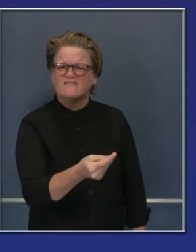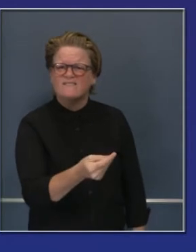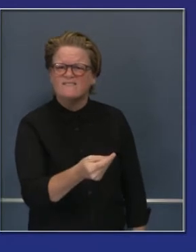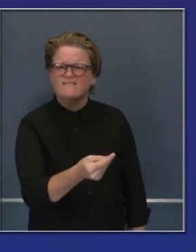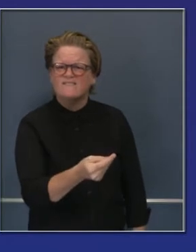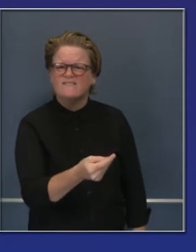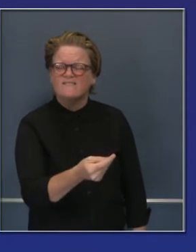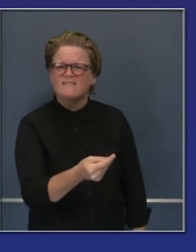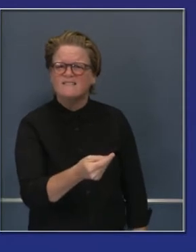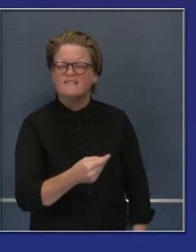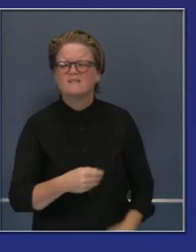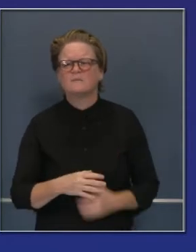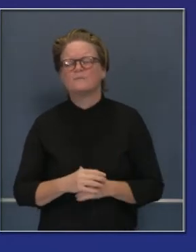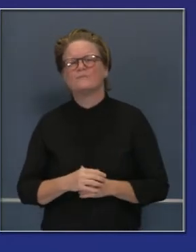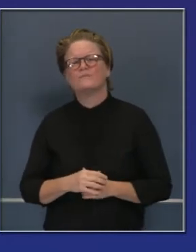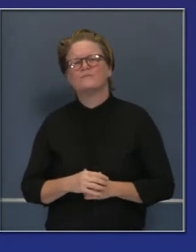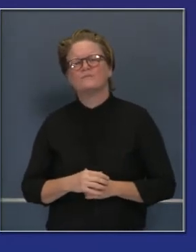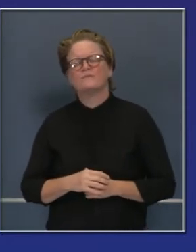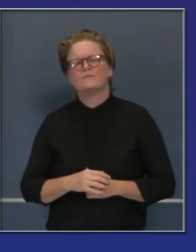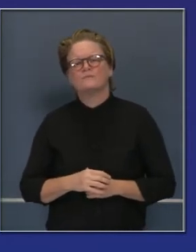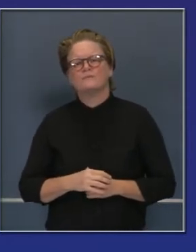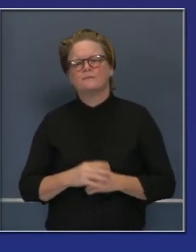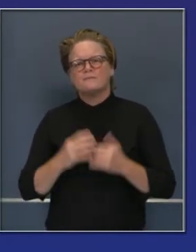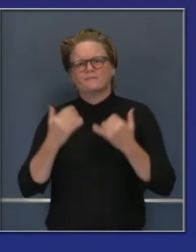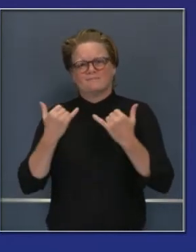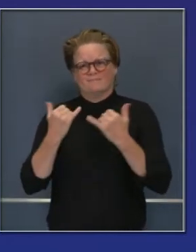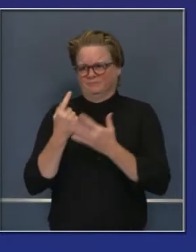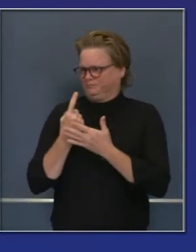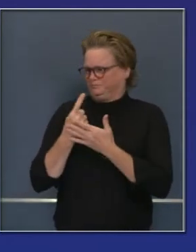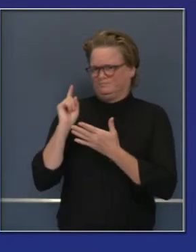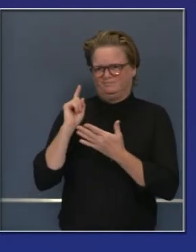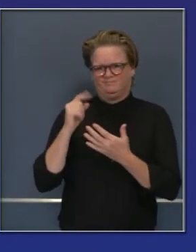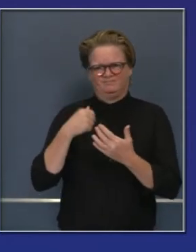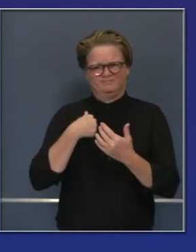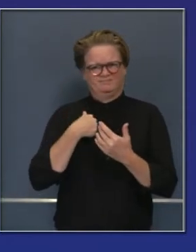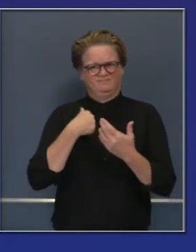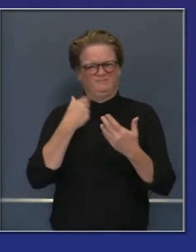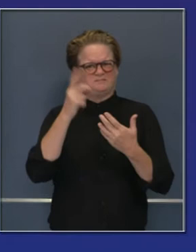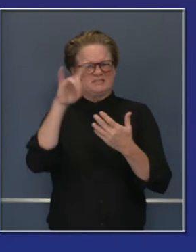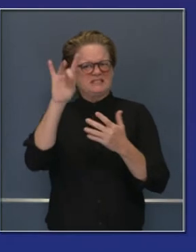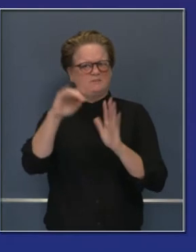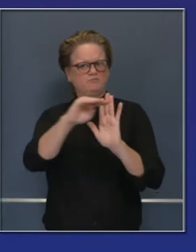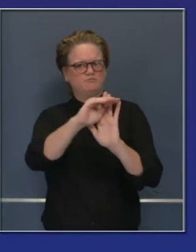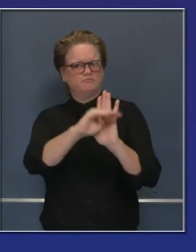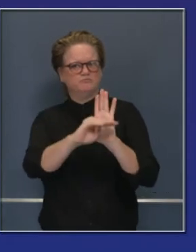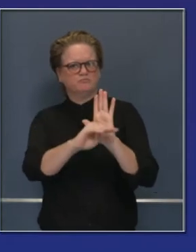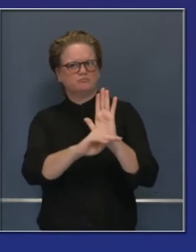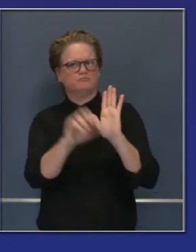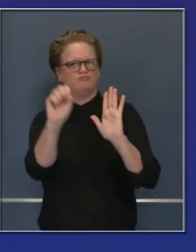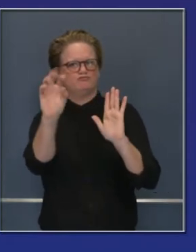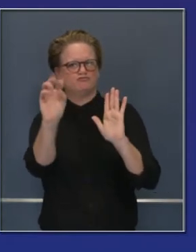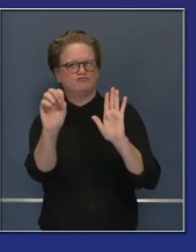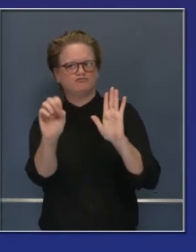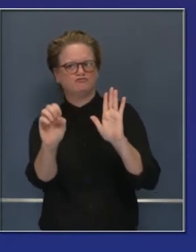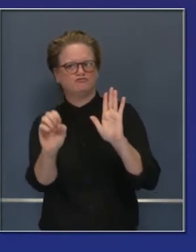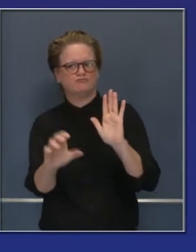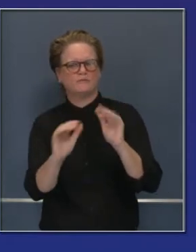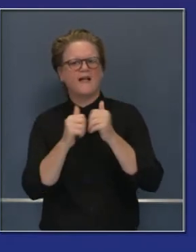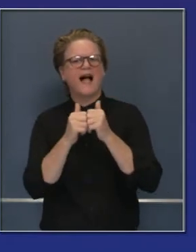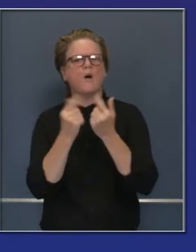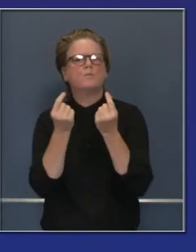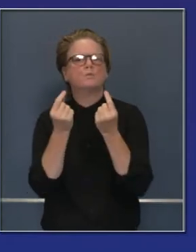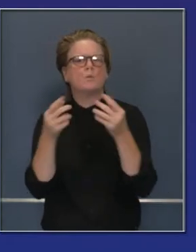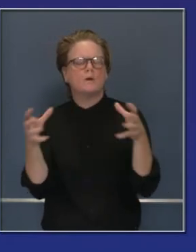Para subrayar esto, hemos hablado de las reuniones la semana pasada y estamos actualizando alguna información.